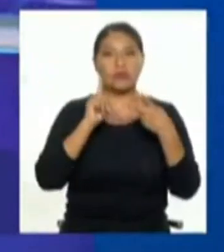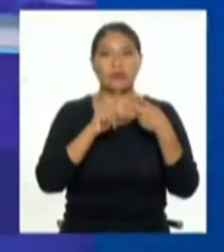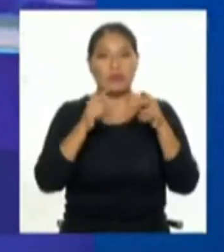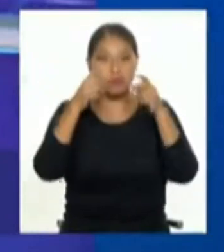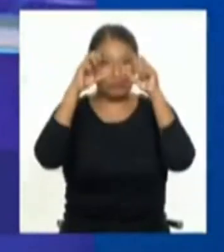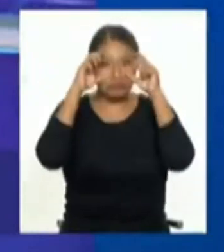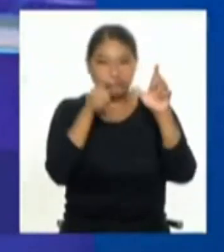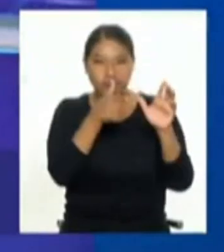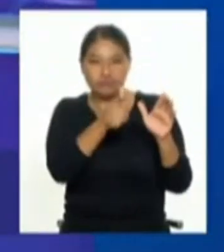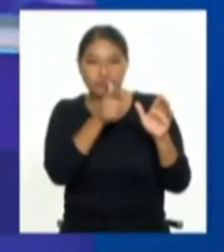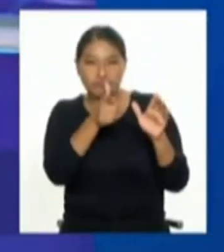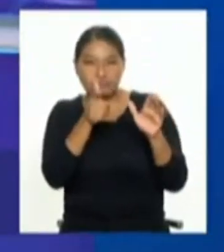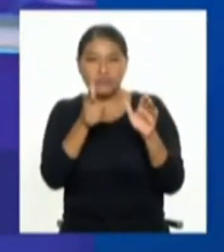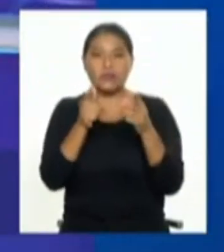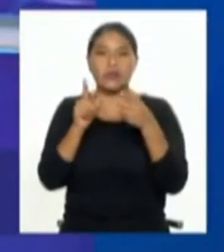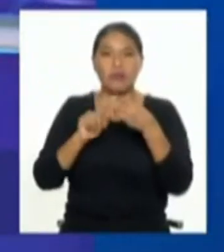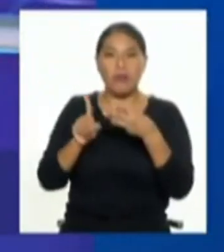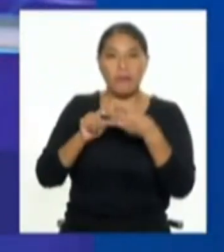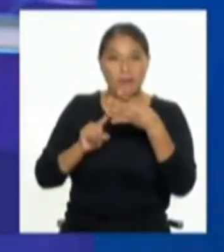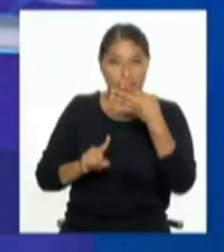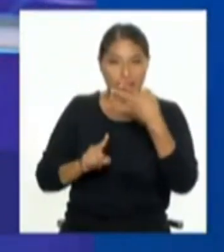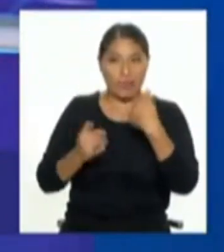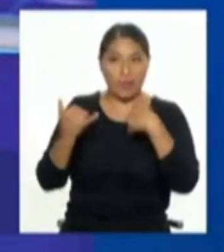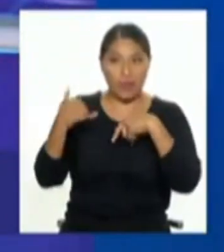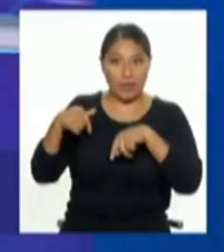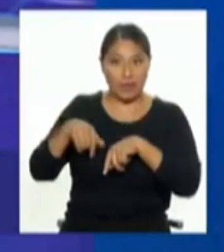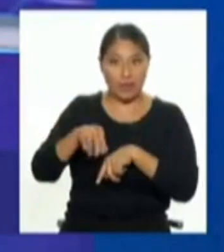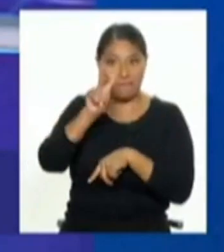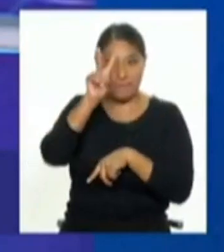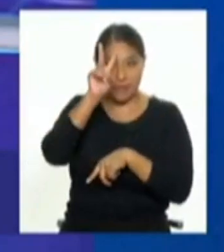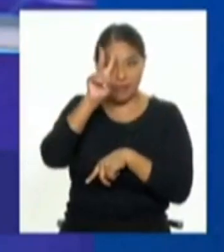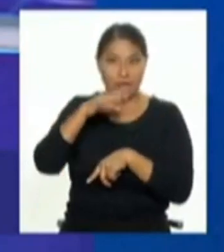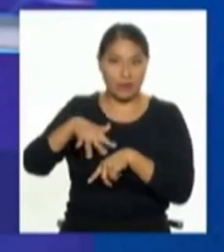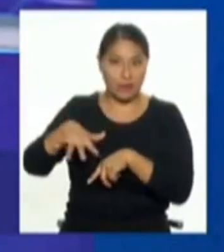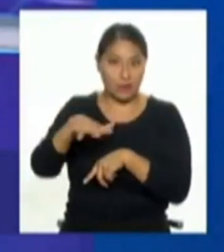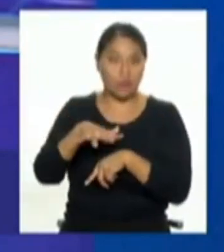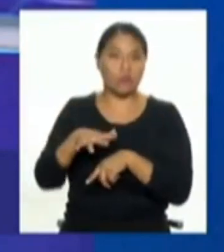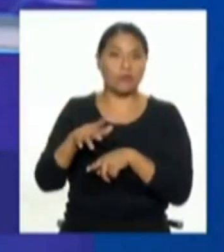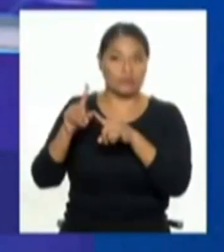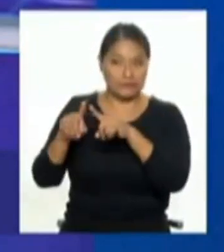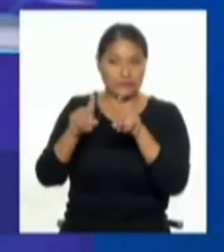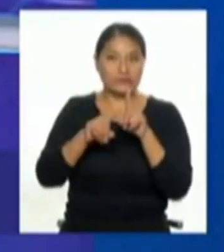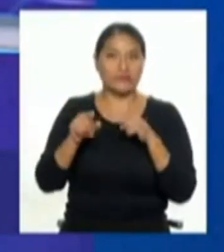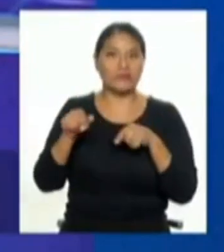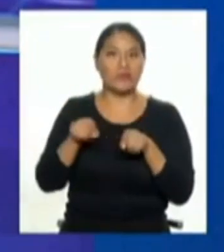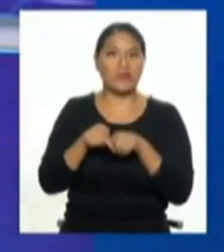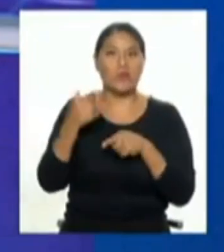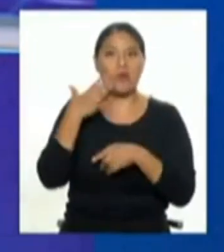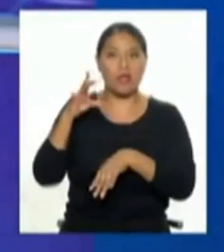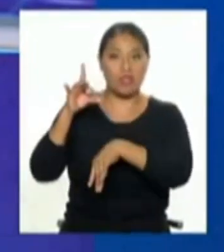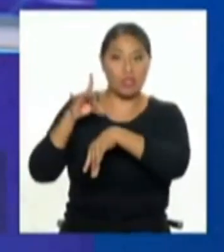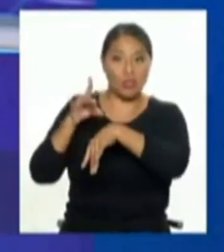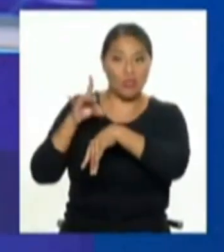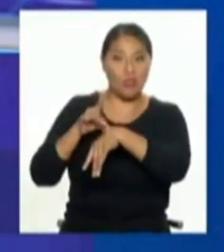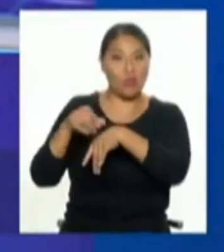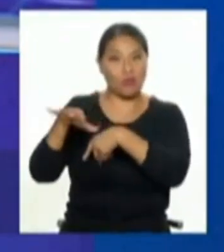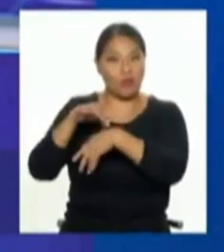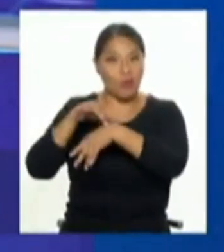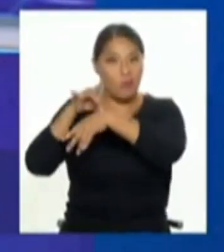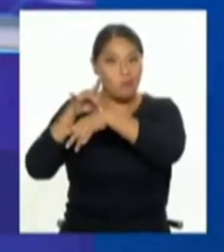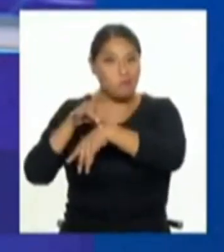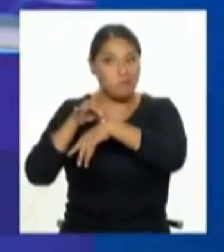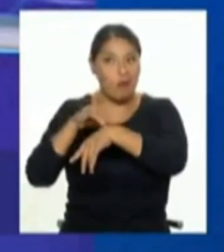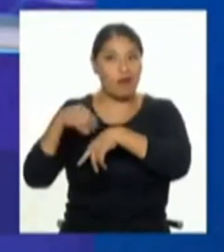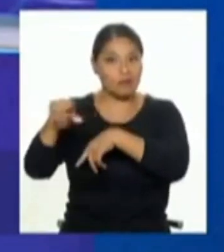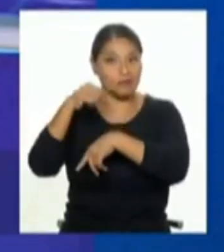arma, todo. La realidad lamentable es que ya han habido muchos casos en que se encuentra que los exámenes médicos, o gente que es